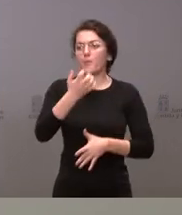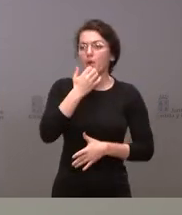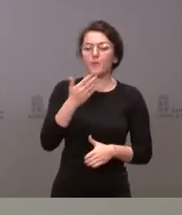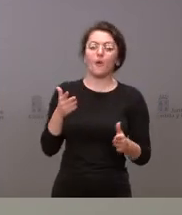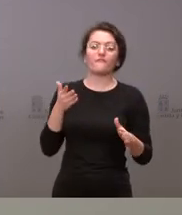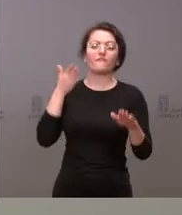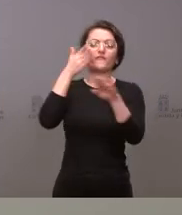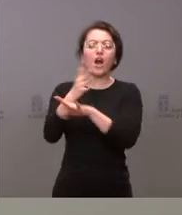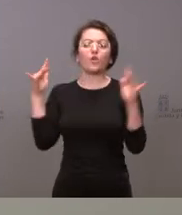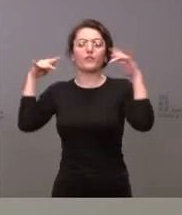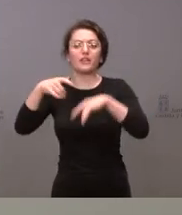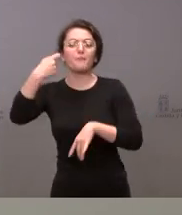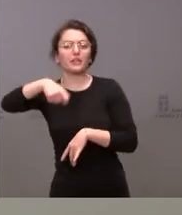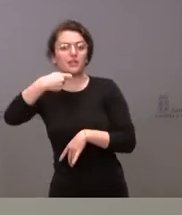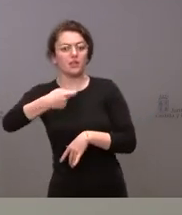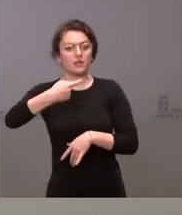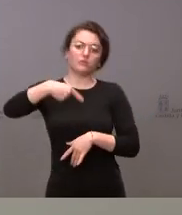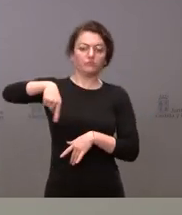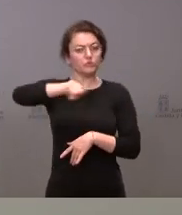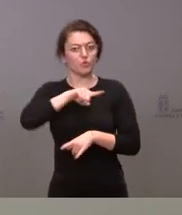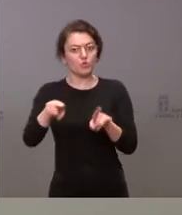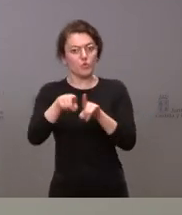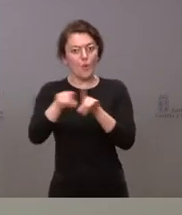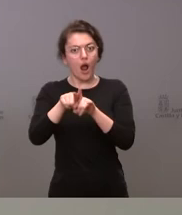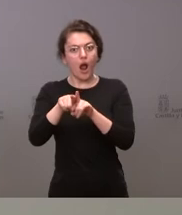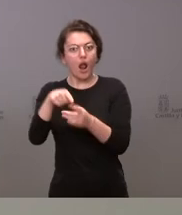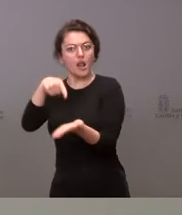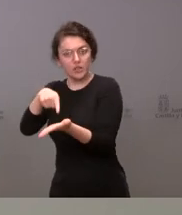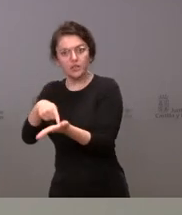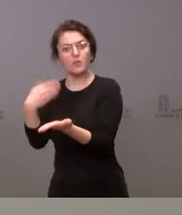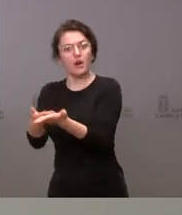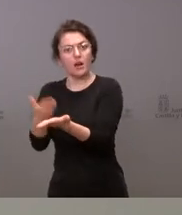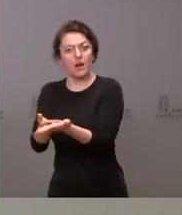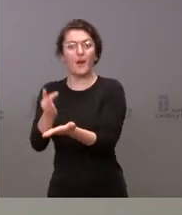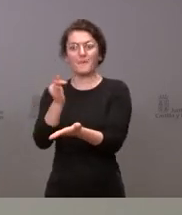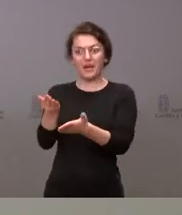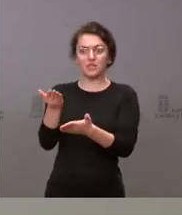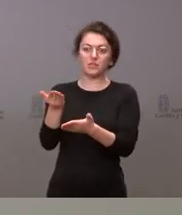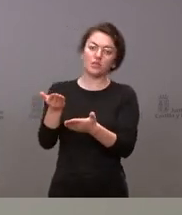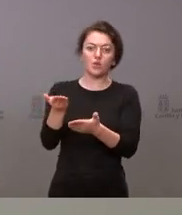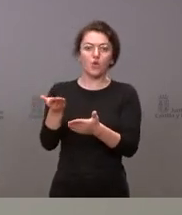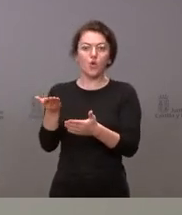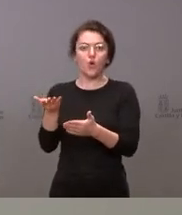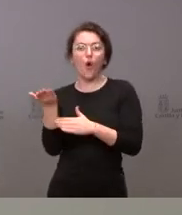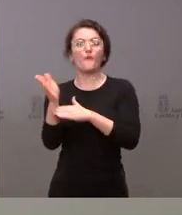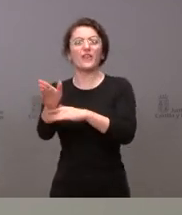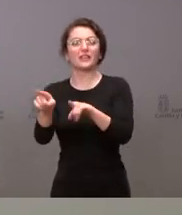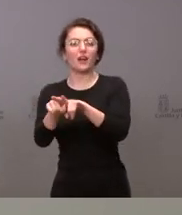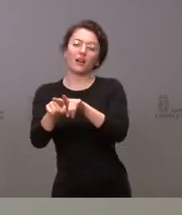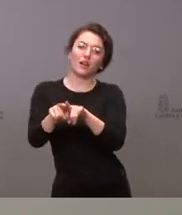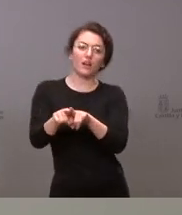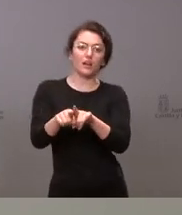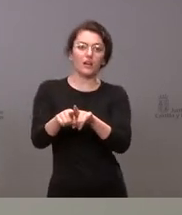posición de la Junta de Castilla y León en esa conferencia de presidentes y la exigencia y demanda y oferta en este caso de la existencia de esta